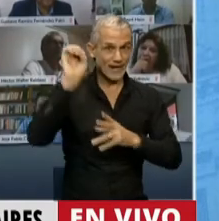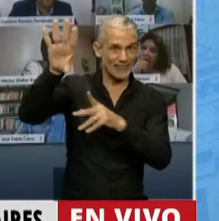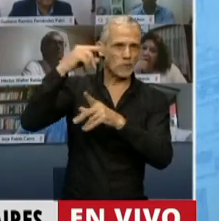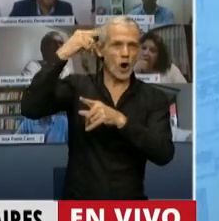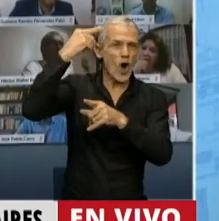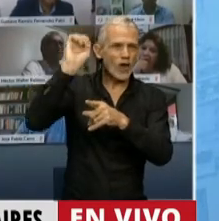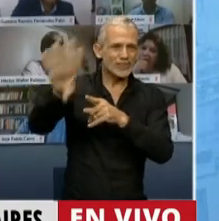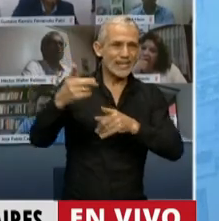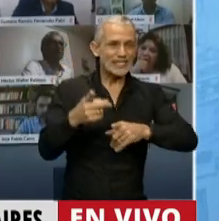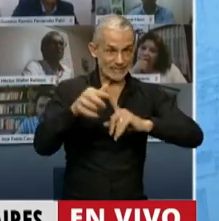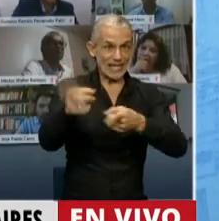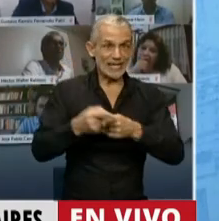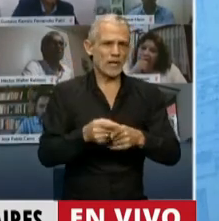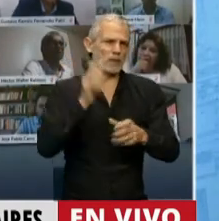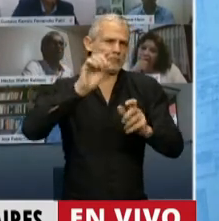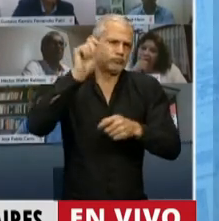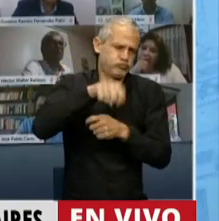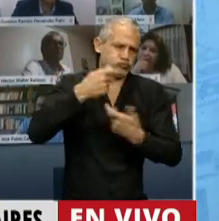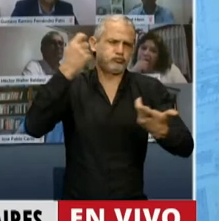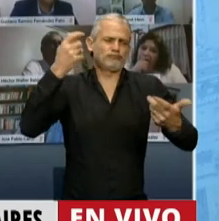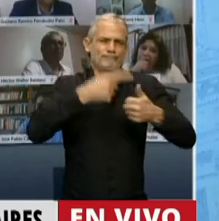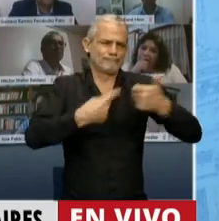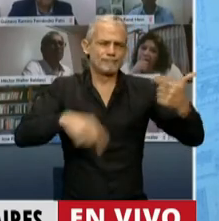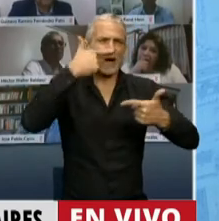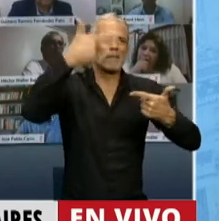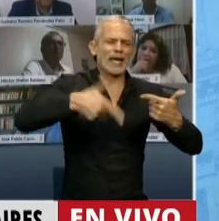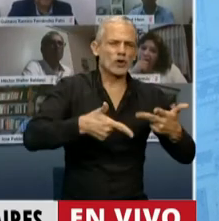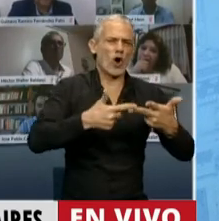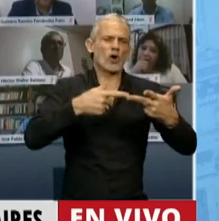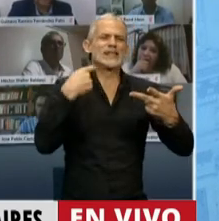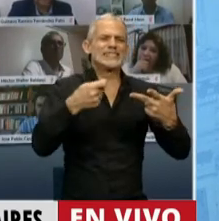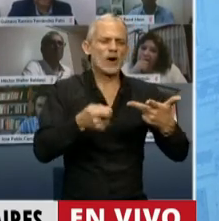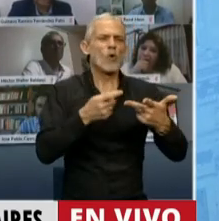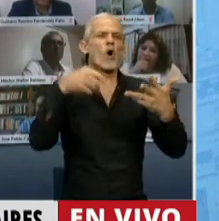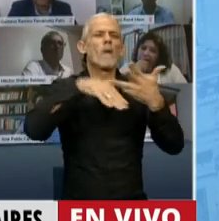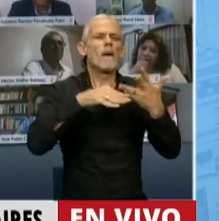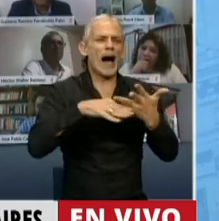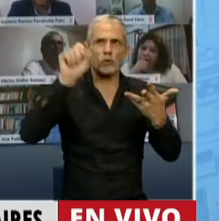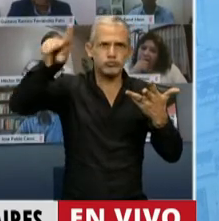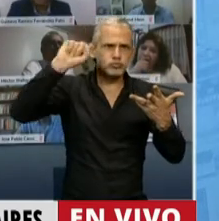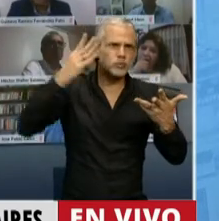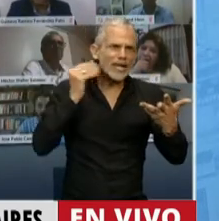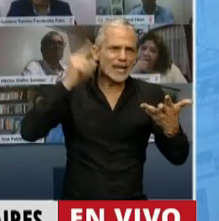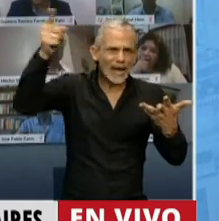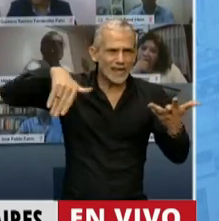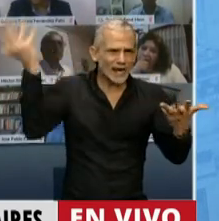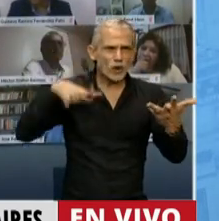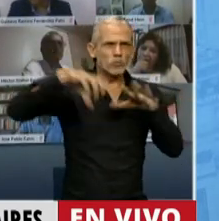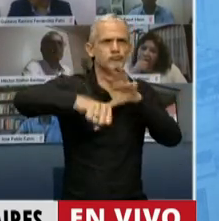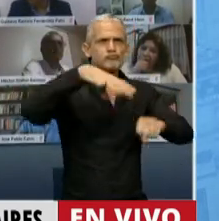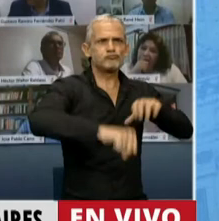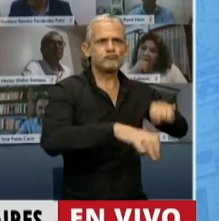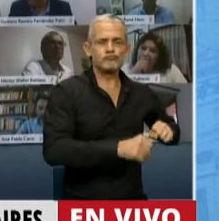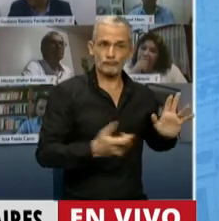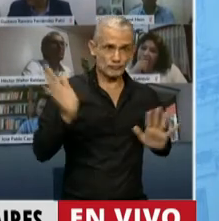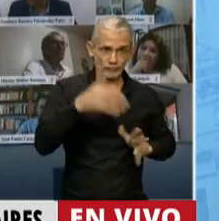Londres, sino que explotan mineras, petroleras, empresas de seguro, banco, lo que quieran en el país. No hay ningún problema.